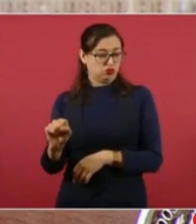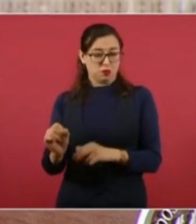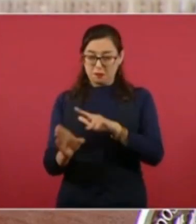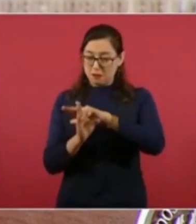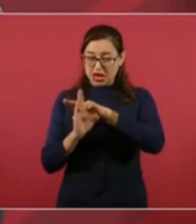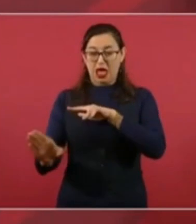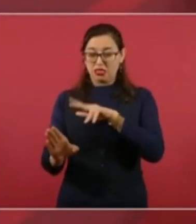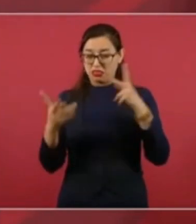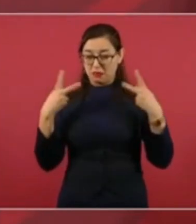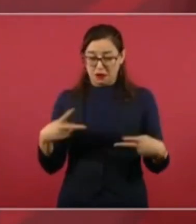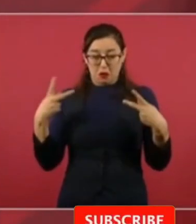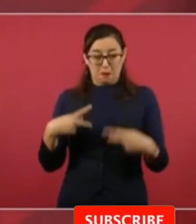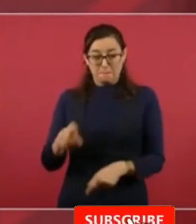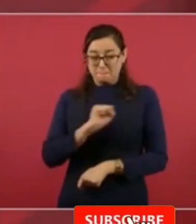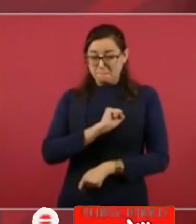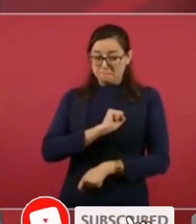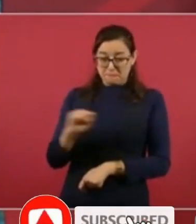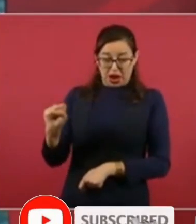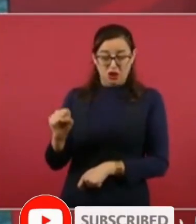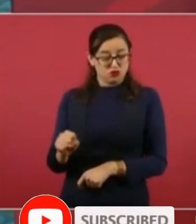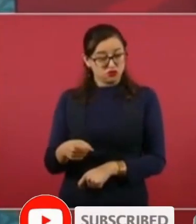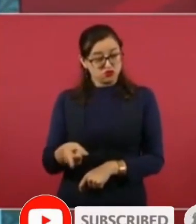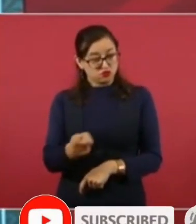les están dando las facilidades